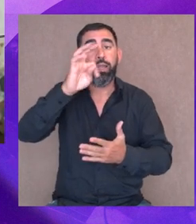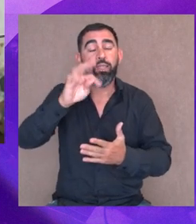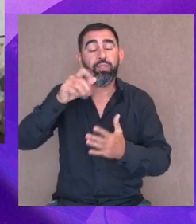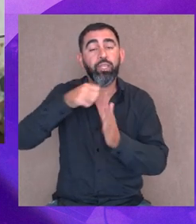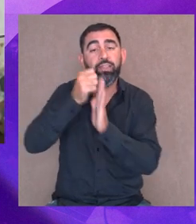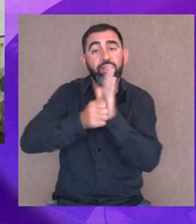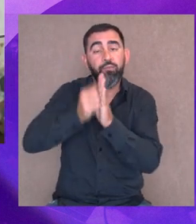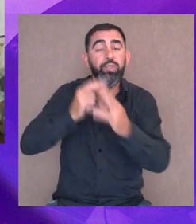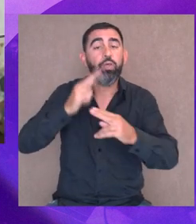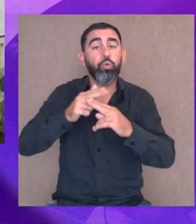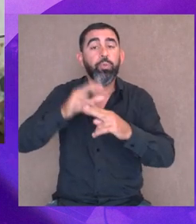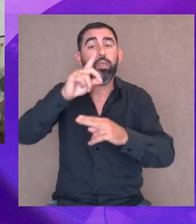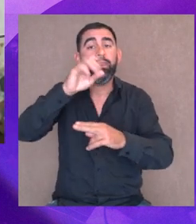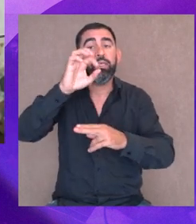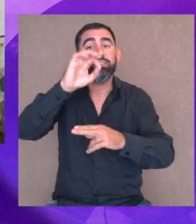Trambía llamado Deseo.